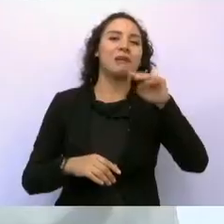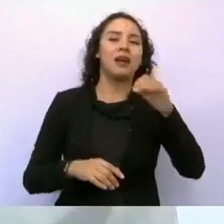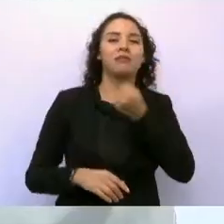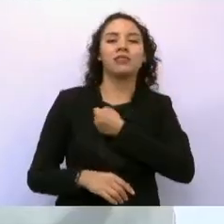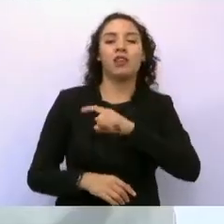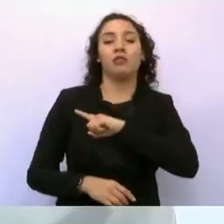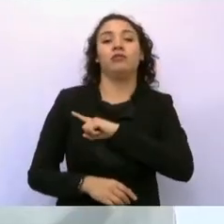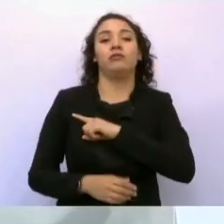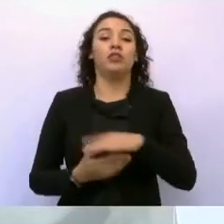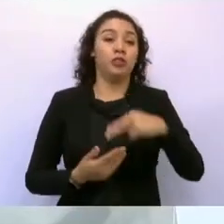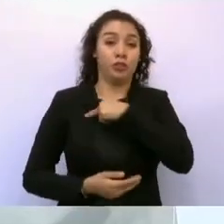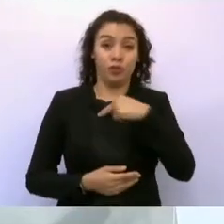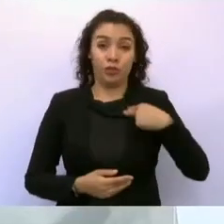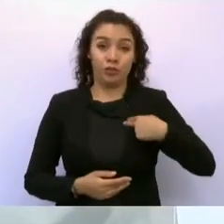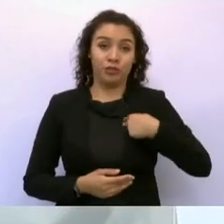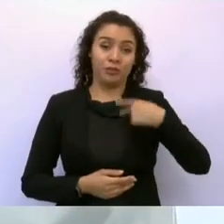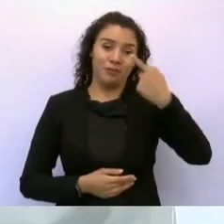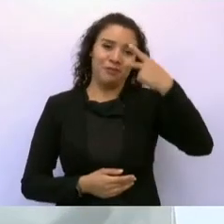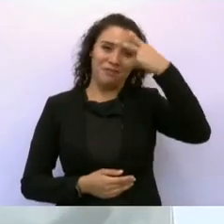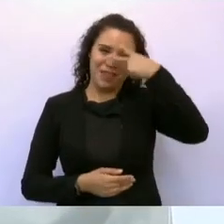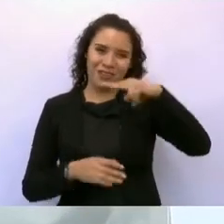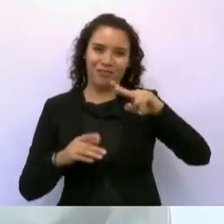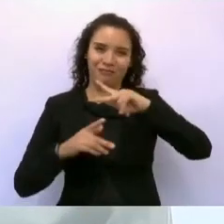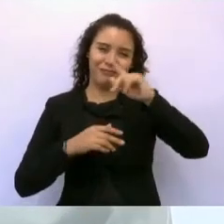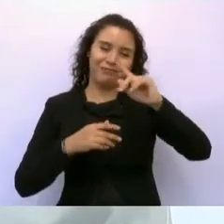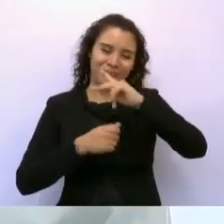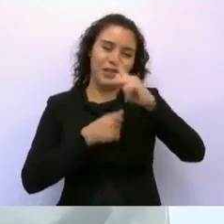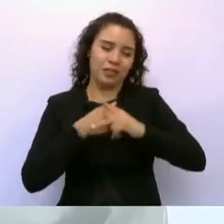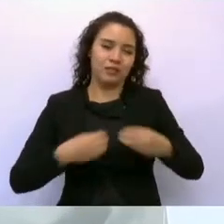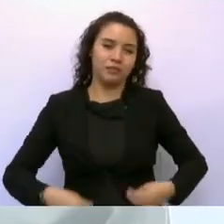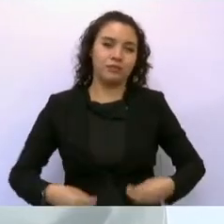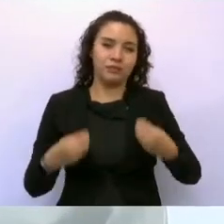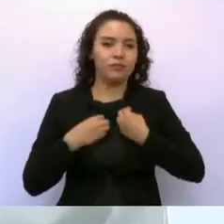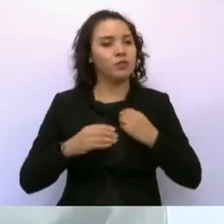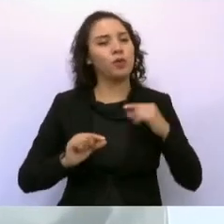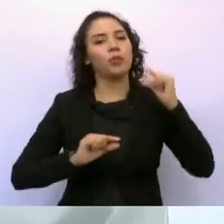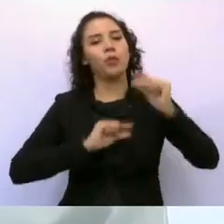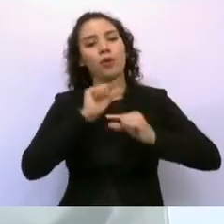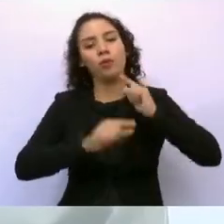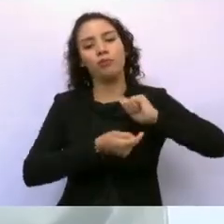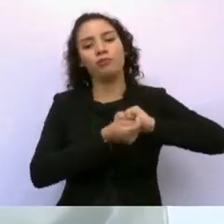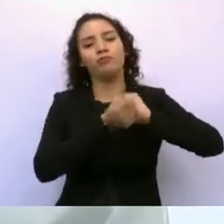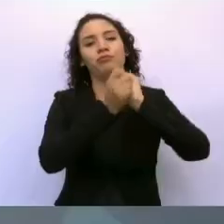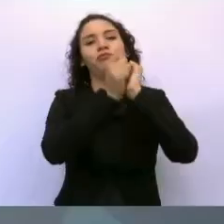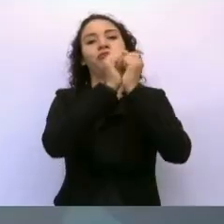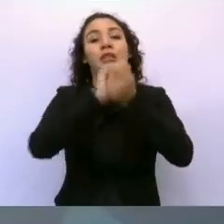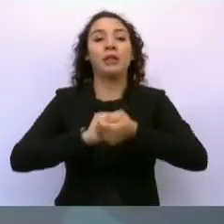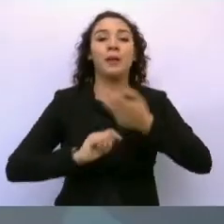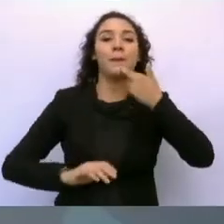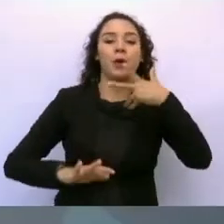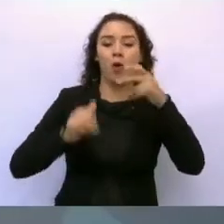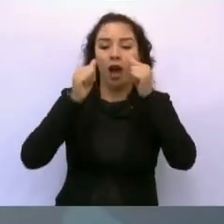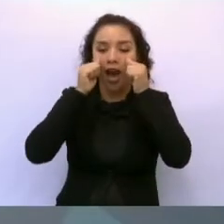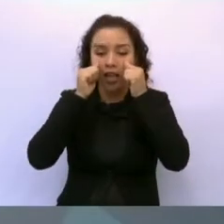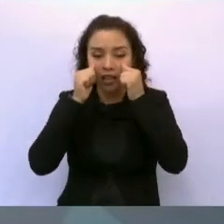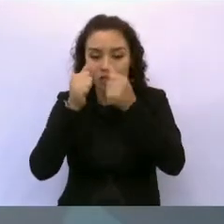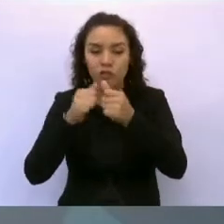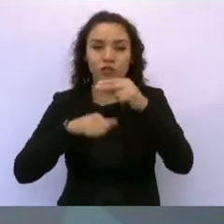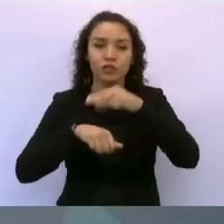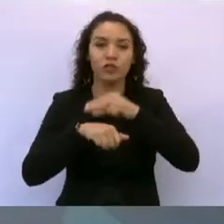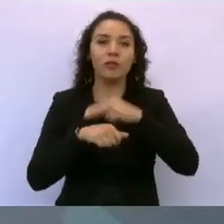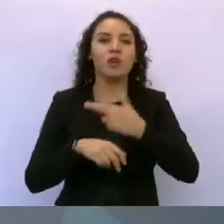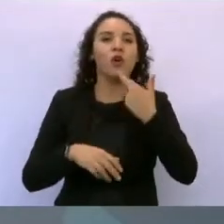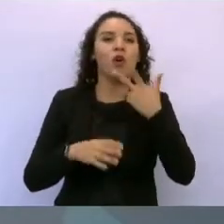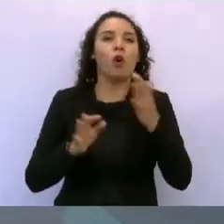en nuestro país, a través del cual transformaremos la atención médica pasando de un modelo